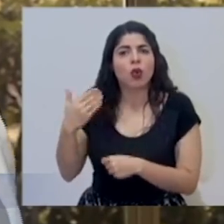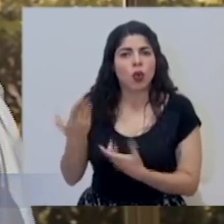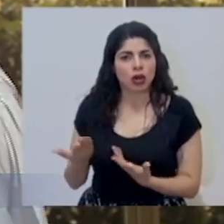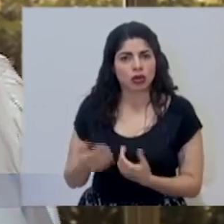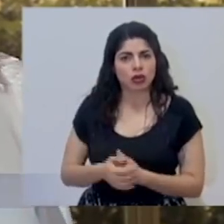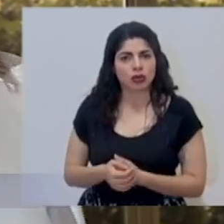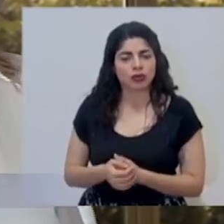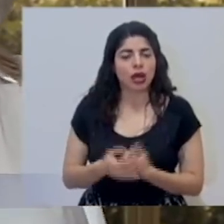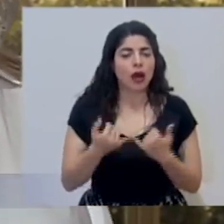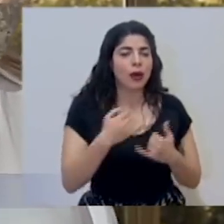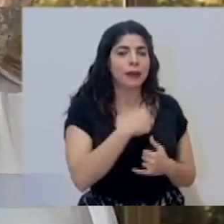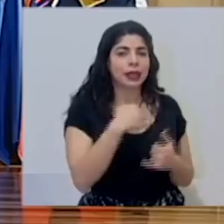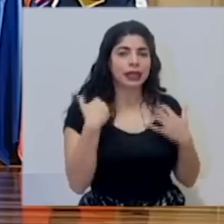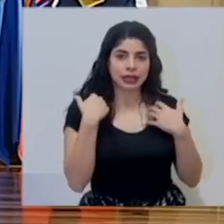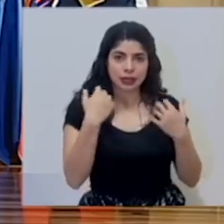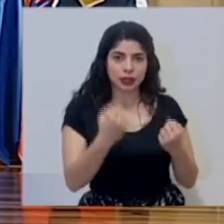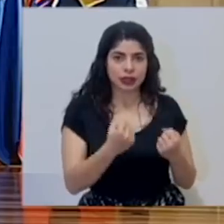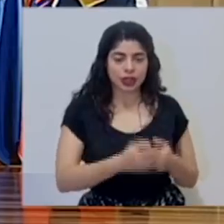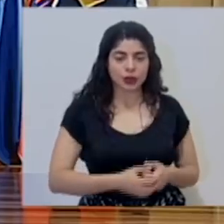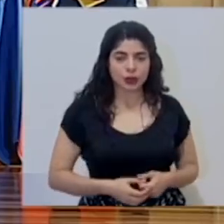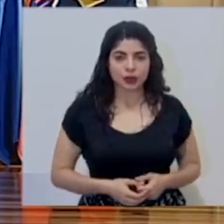Escuchamos al ministro de Salud.